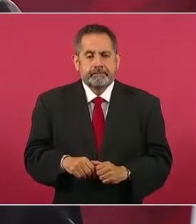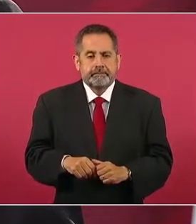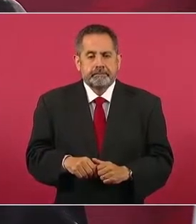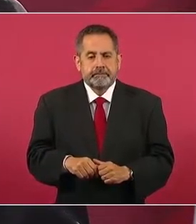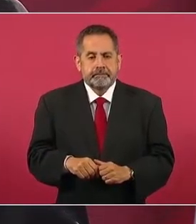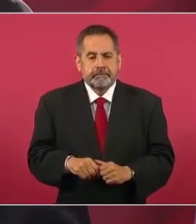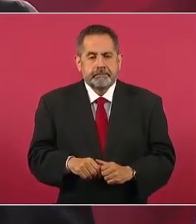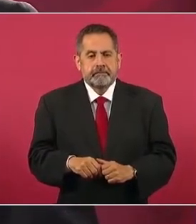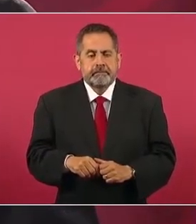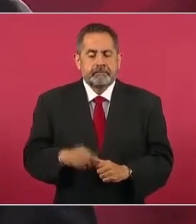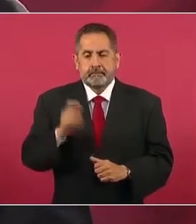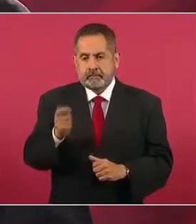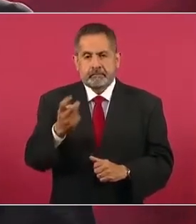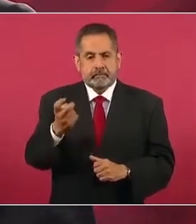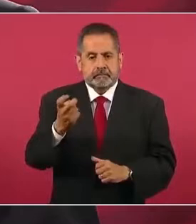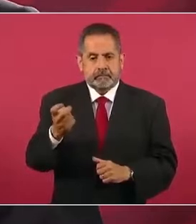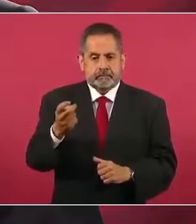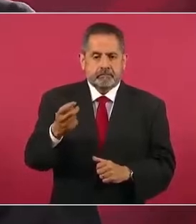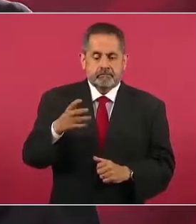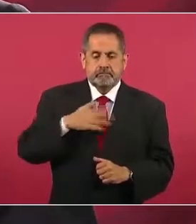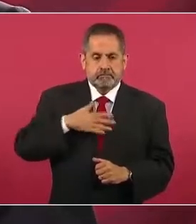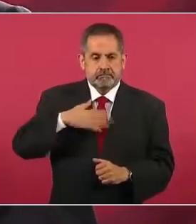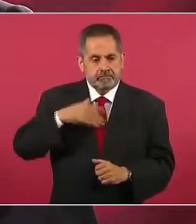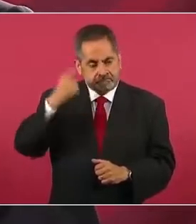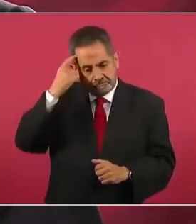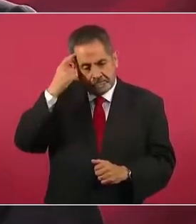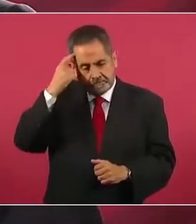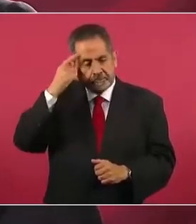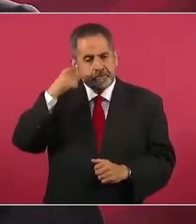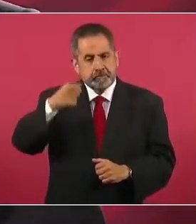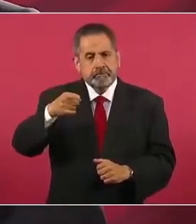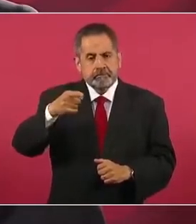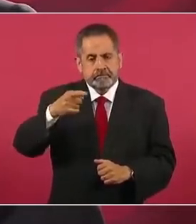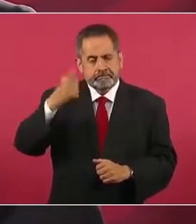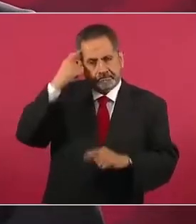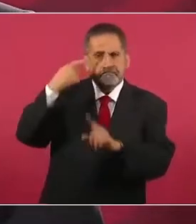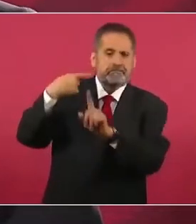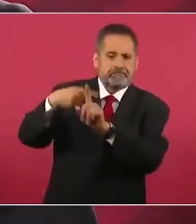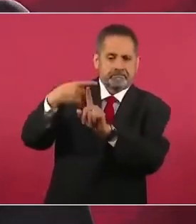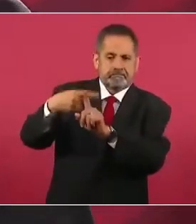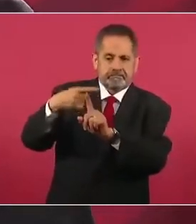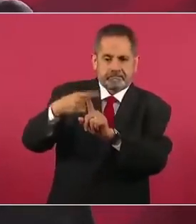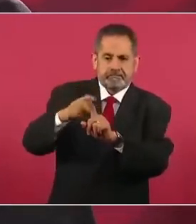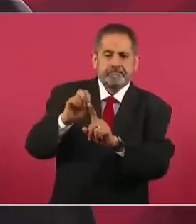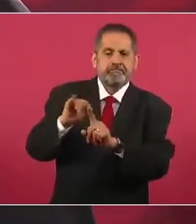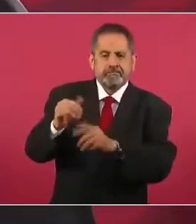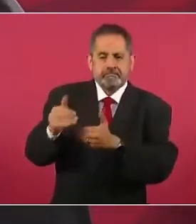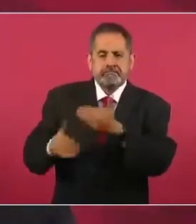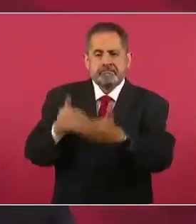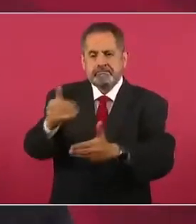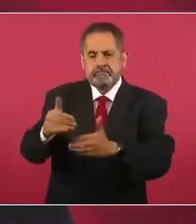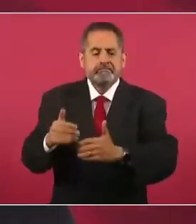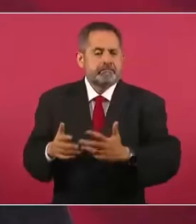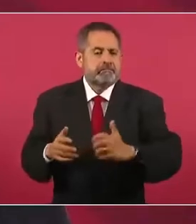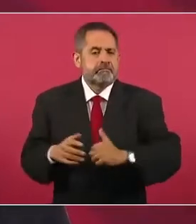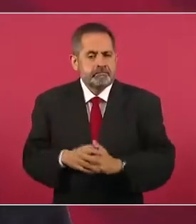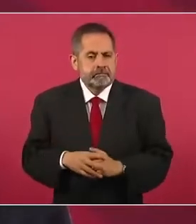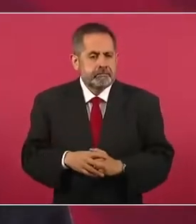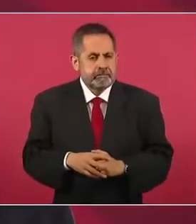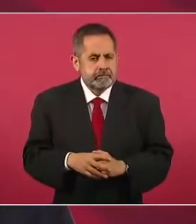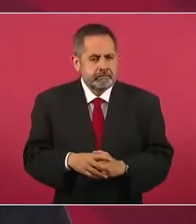Entonces, por eso mi optimismo de que vamos a ir avanzando. Ah, ¿por qué no avanzamos más